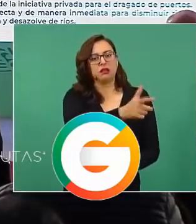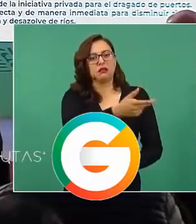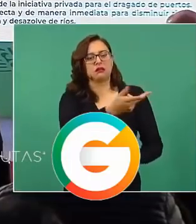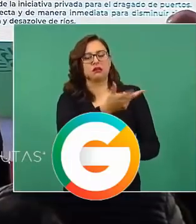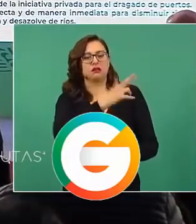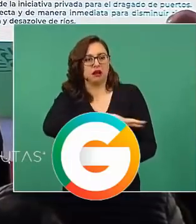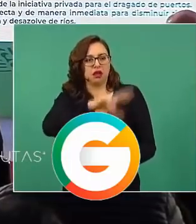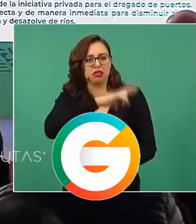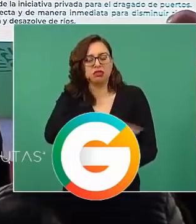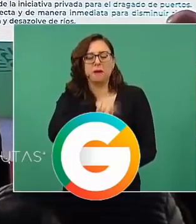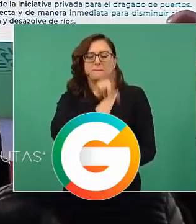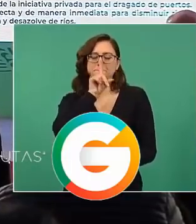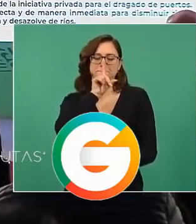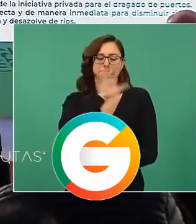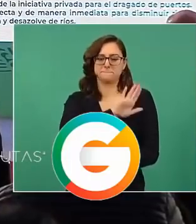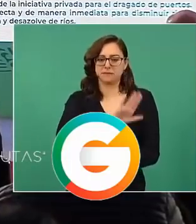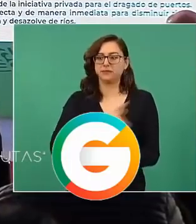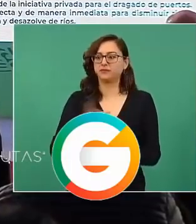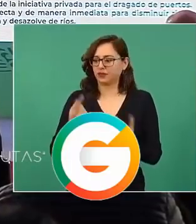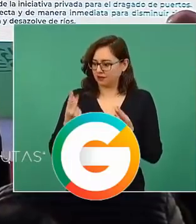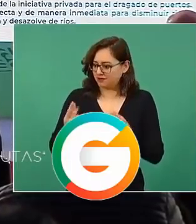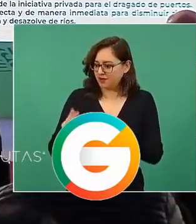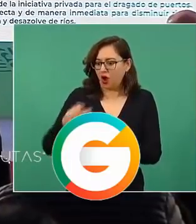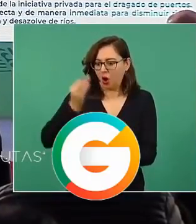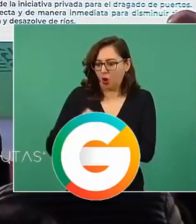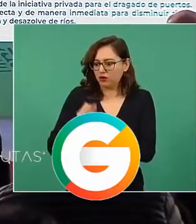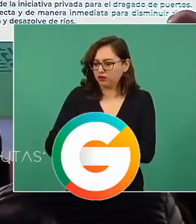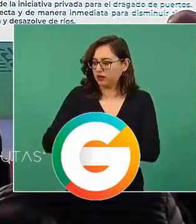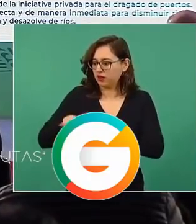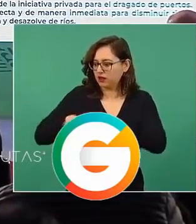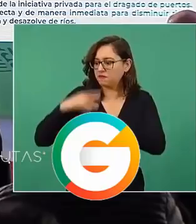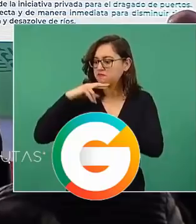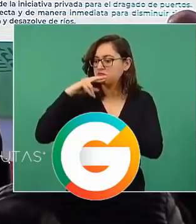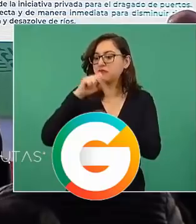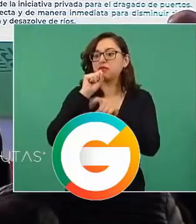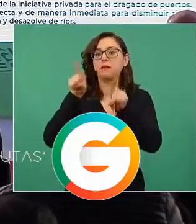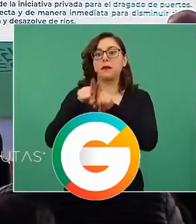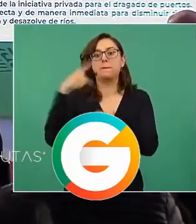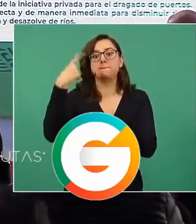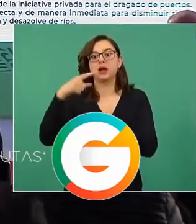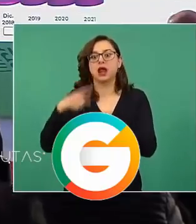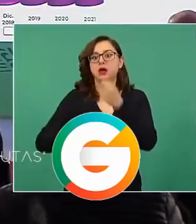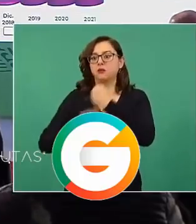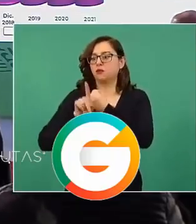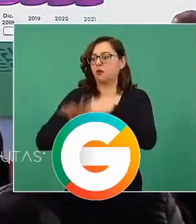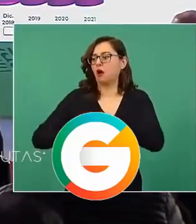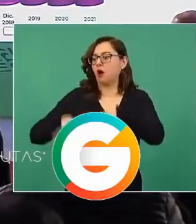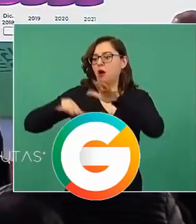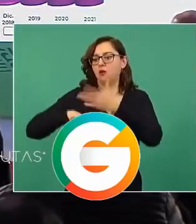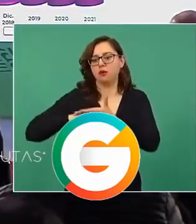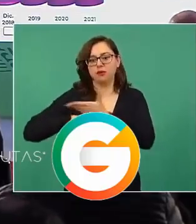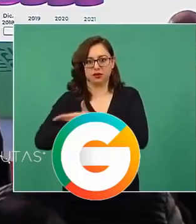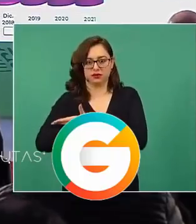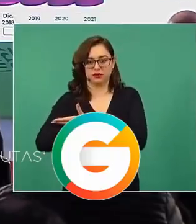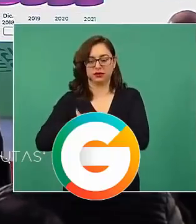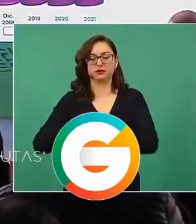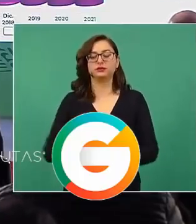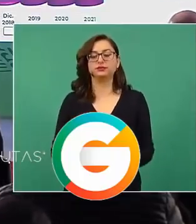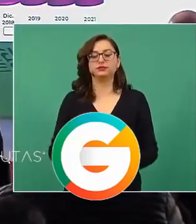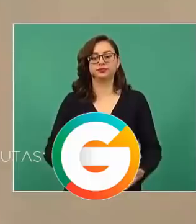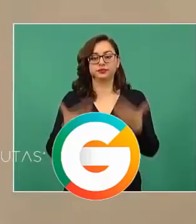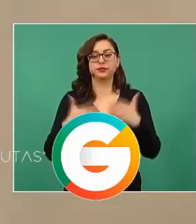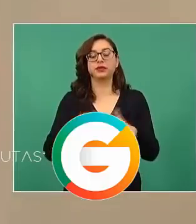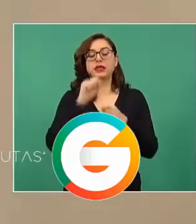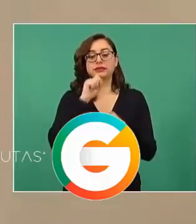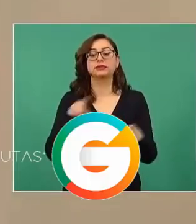disminuir los riesgos de inundaciones y desasolven los ríos. La que sigue, por favor. También